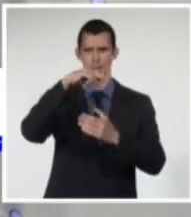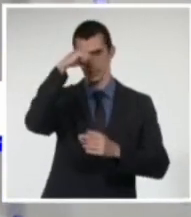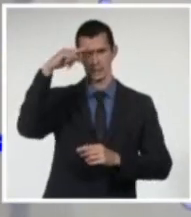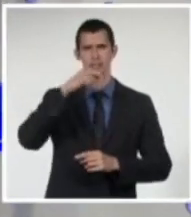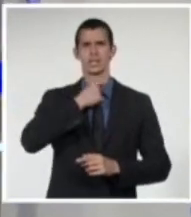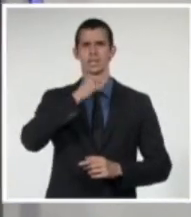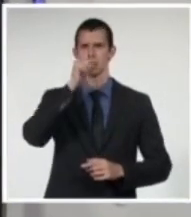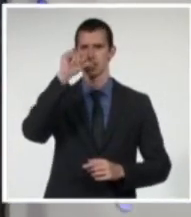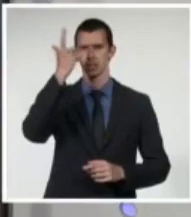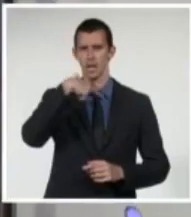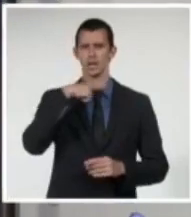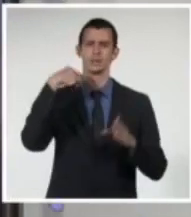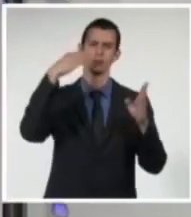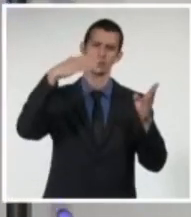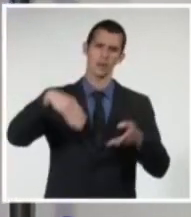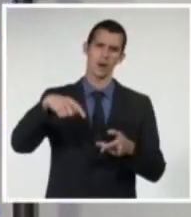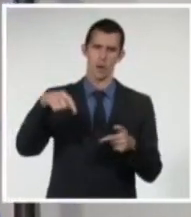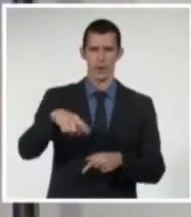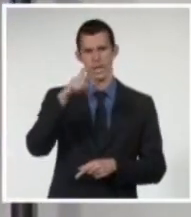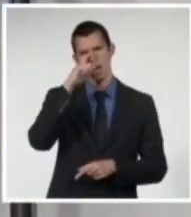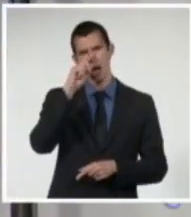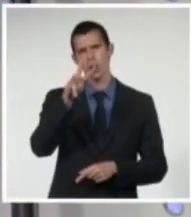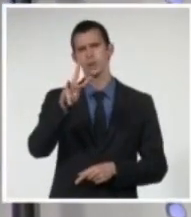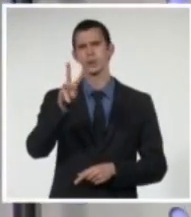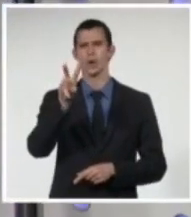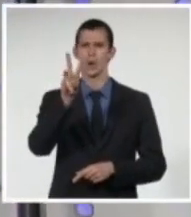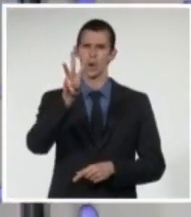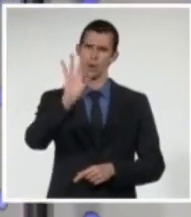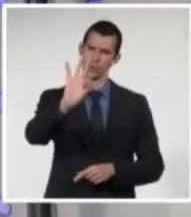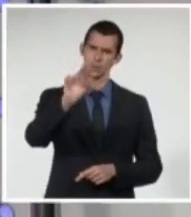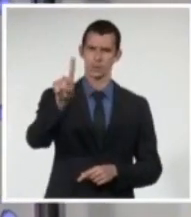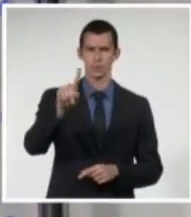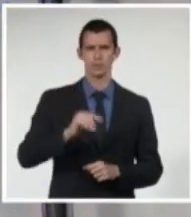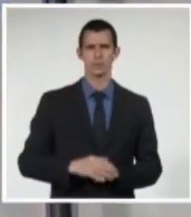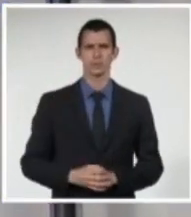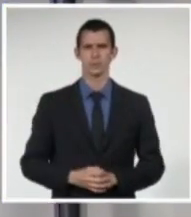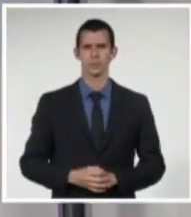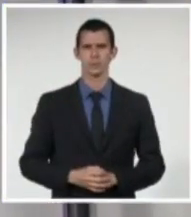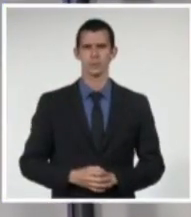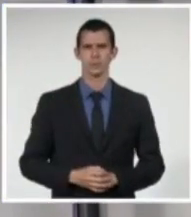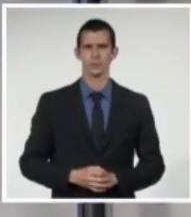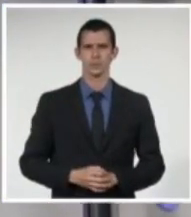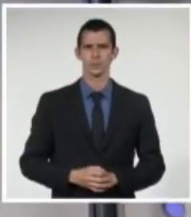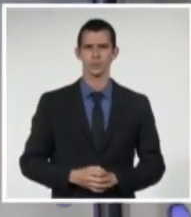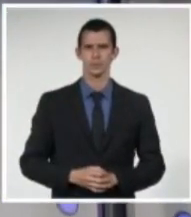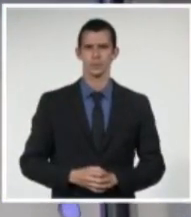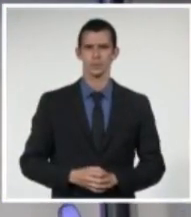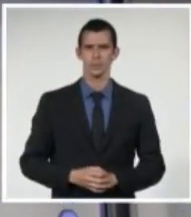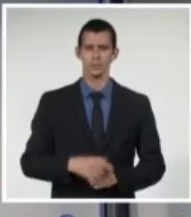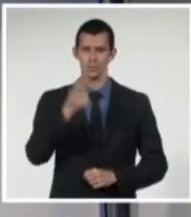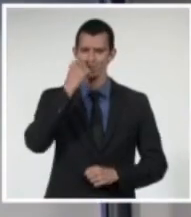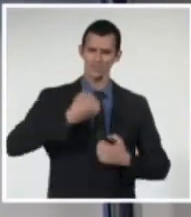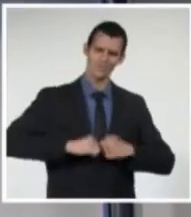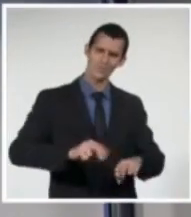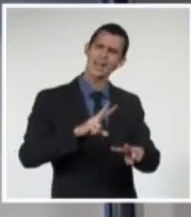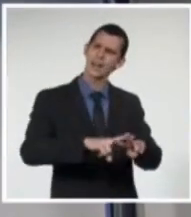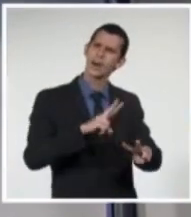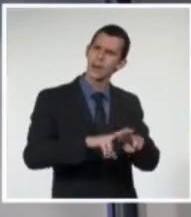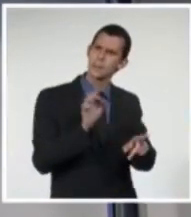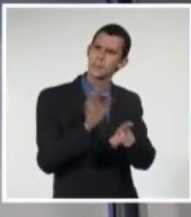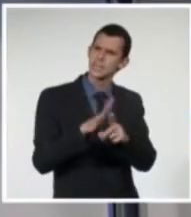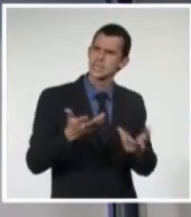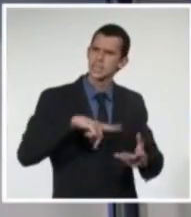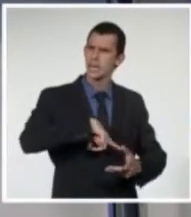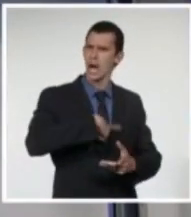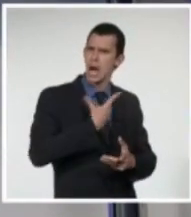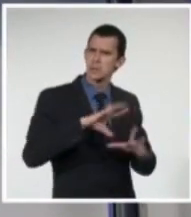a la edad de 81 años. Nacido en La Habana, comienza su carrera como actor en el Teatro Nacional de Cuba, donde se